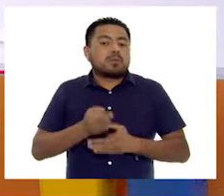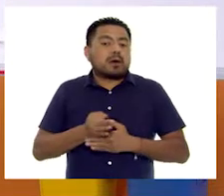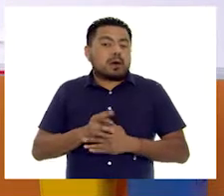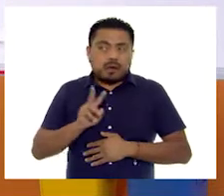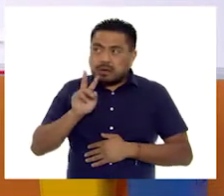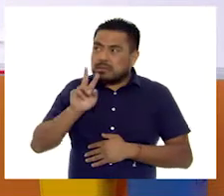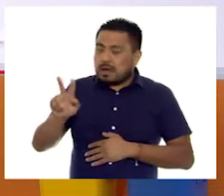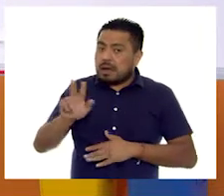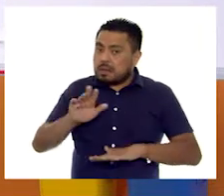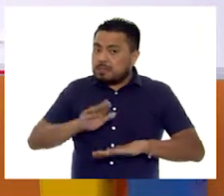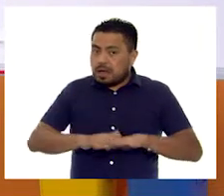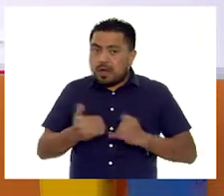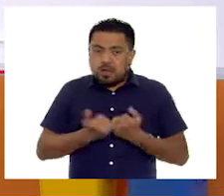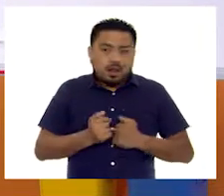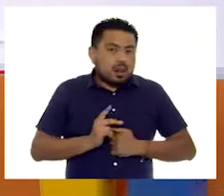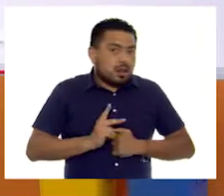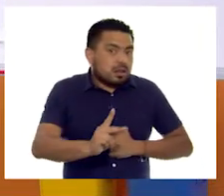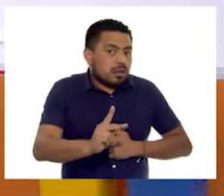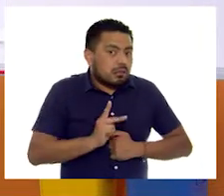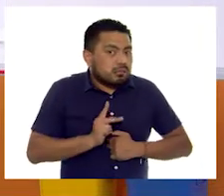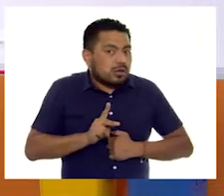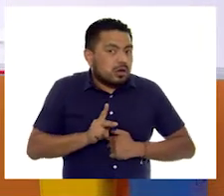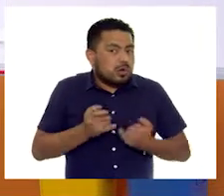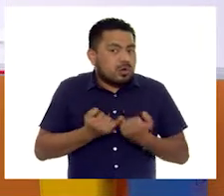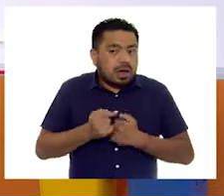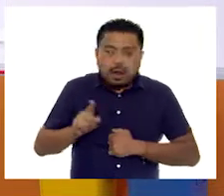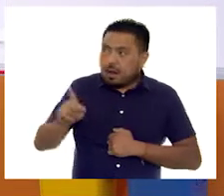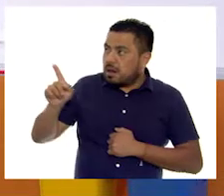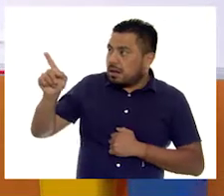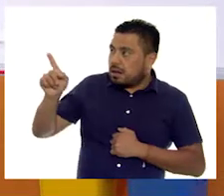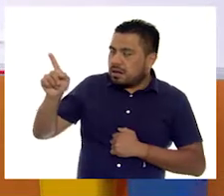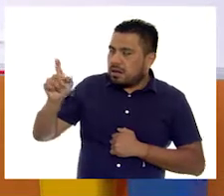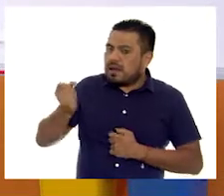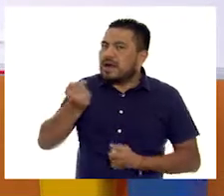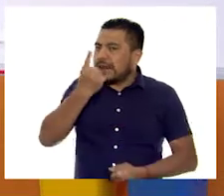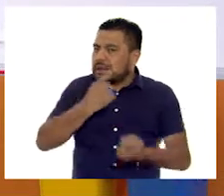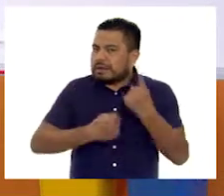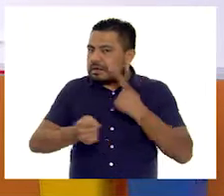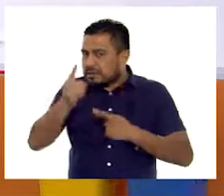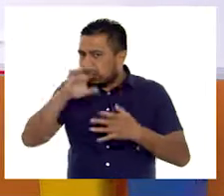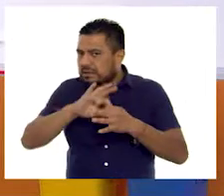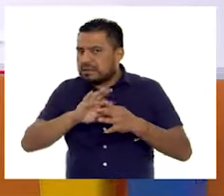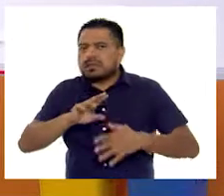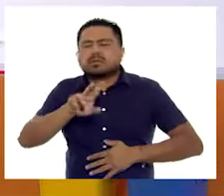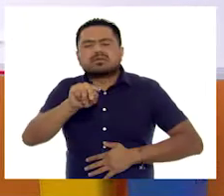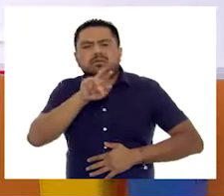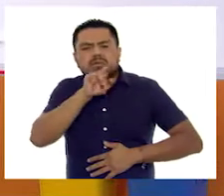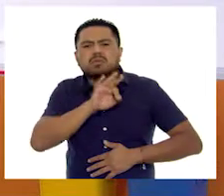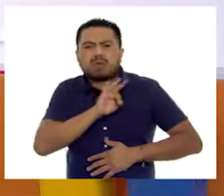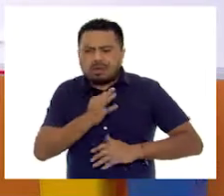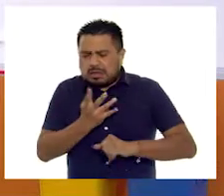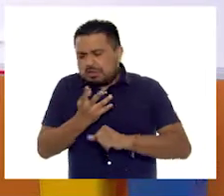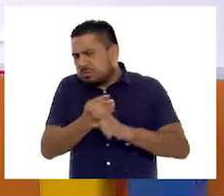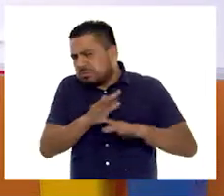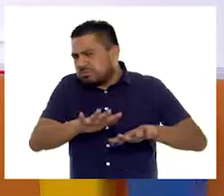¿Te va quedando bien? ¿Parecida? Se te fue alguno, ¿verdad? No te preocupes, puedes ir corrigiendo.